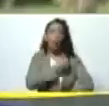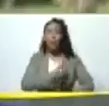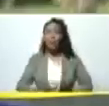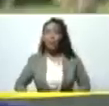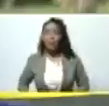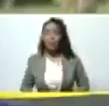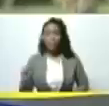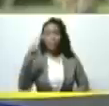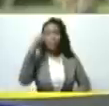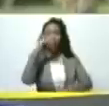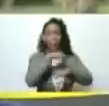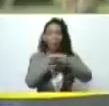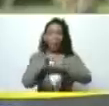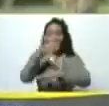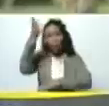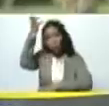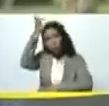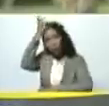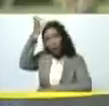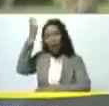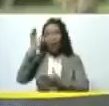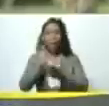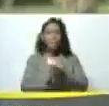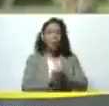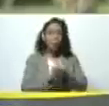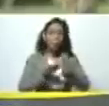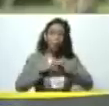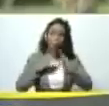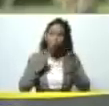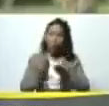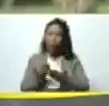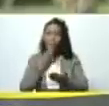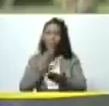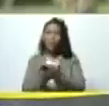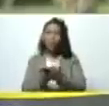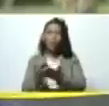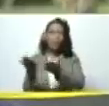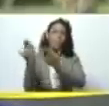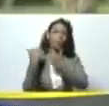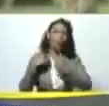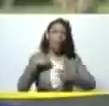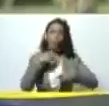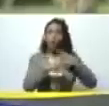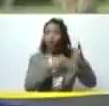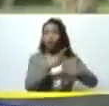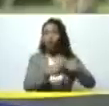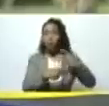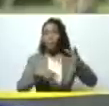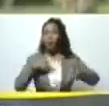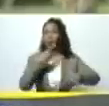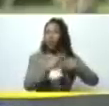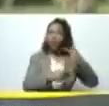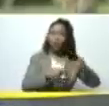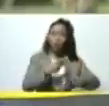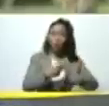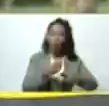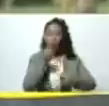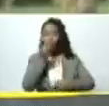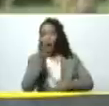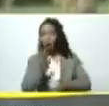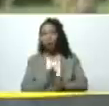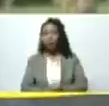primeros ministros reyes amigos en el mundo pido apoyo para producir producir producir bueno